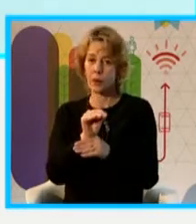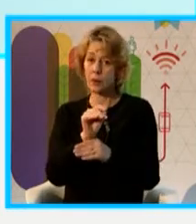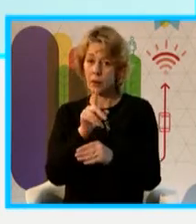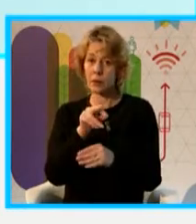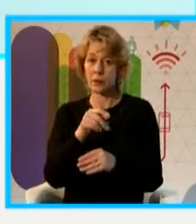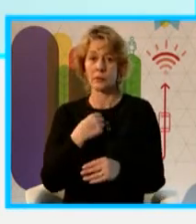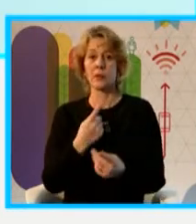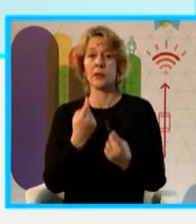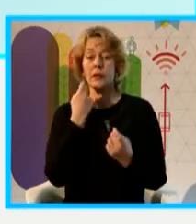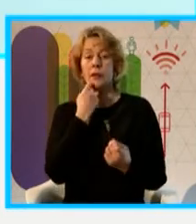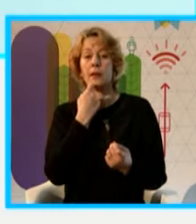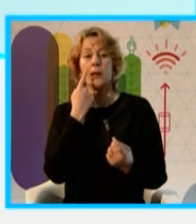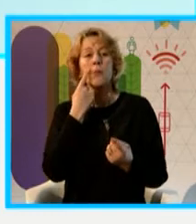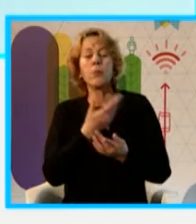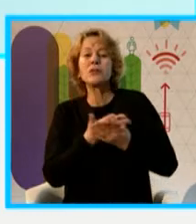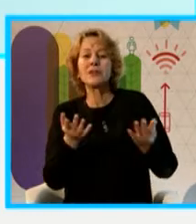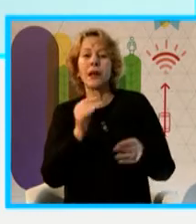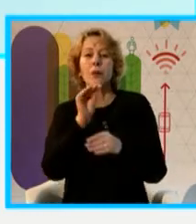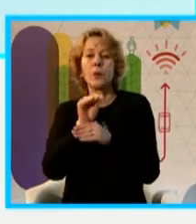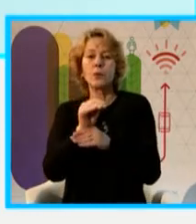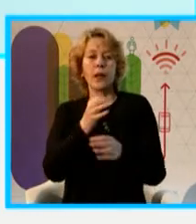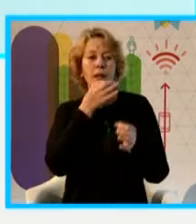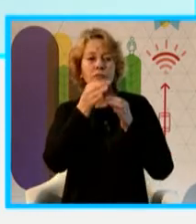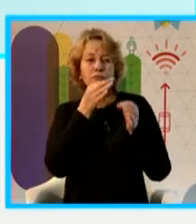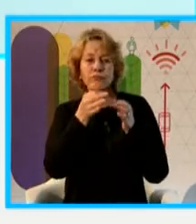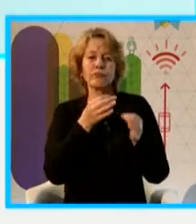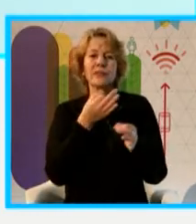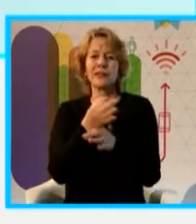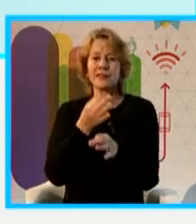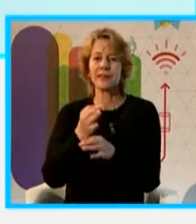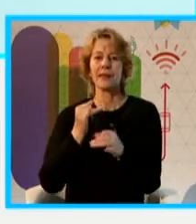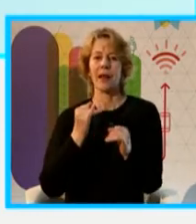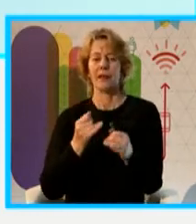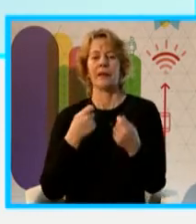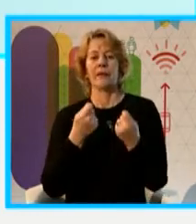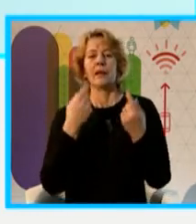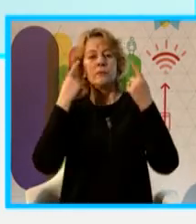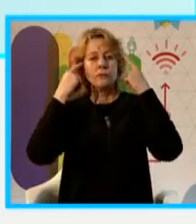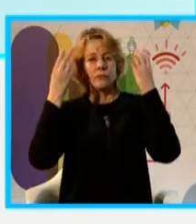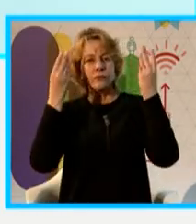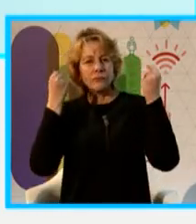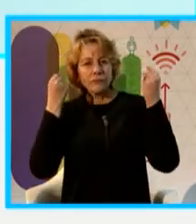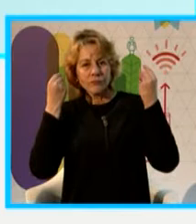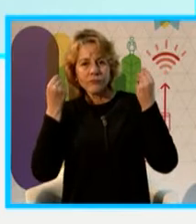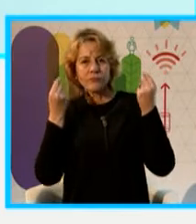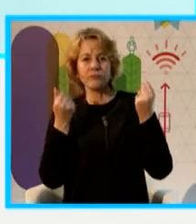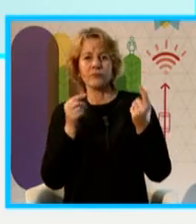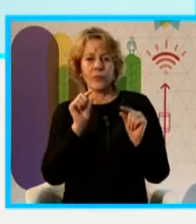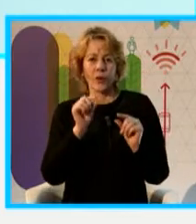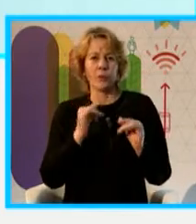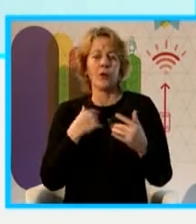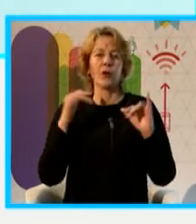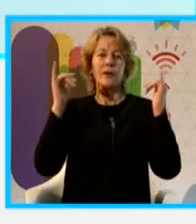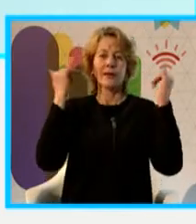y promover el patrimonio cultural, y generar un soporte físico, calidad y seguro para el ocio, e integrar distintos espacios de